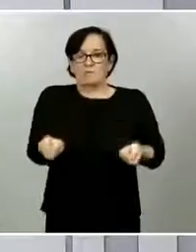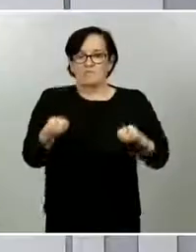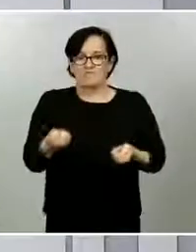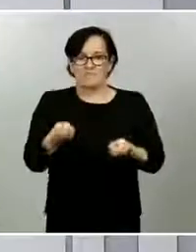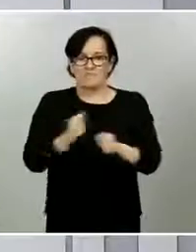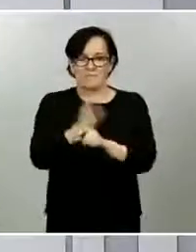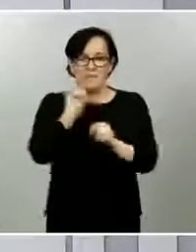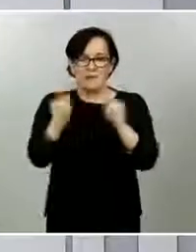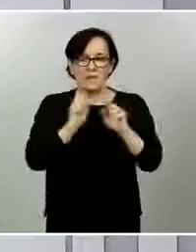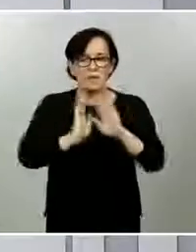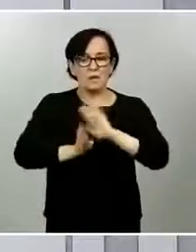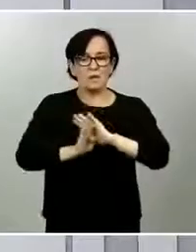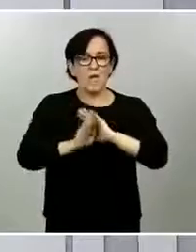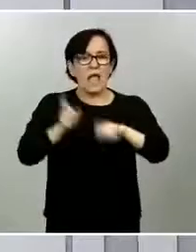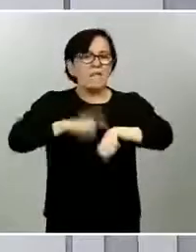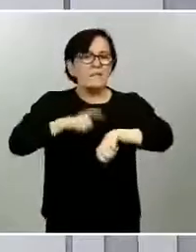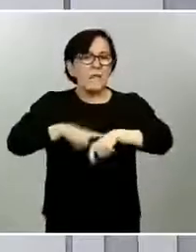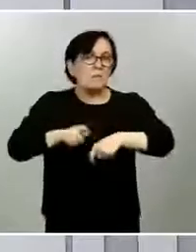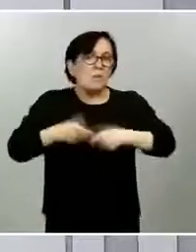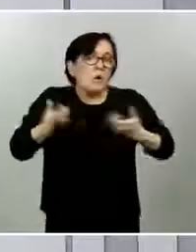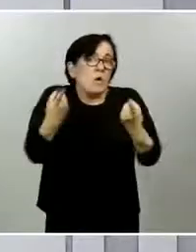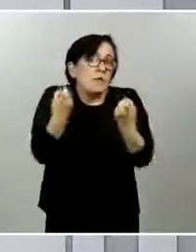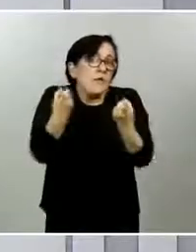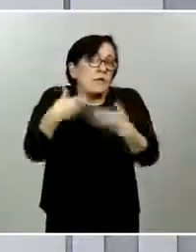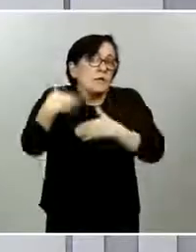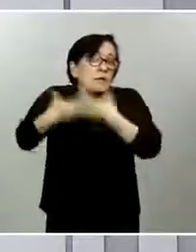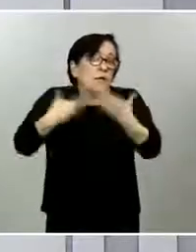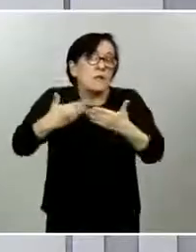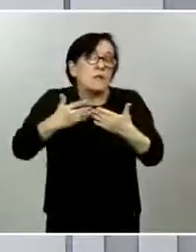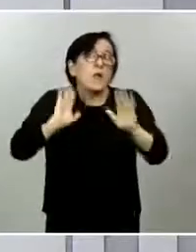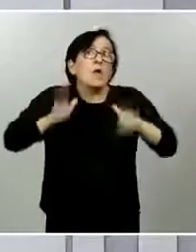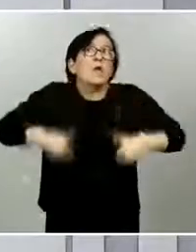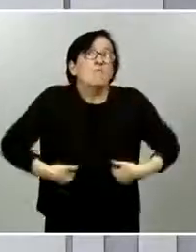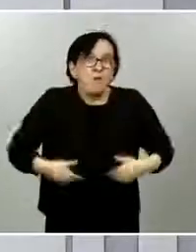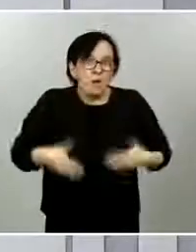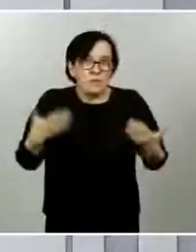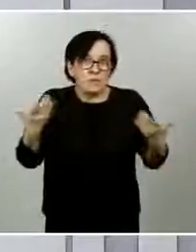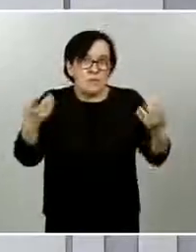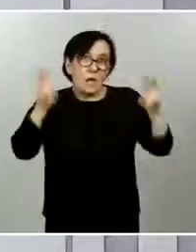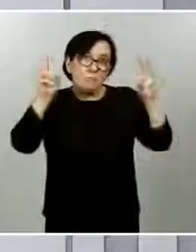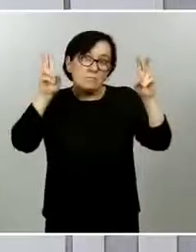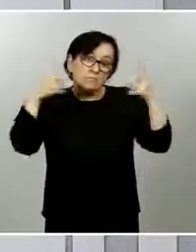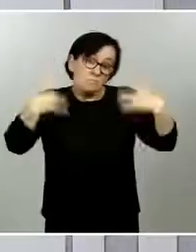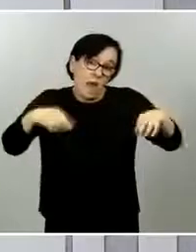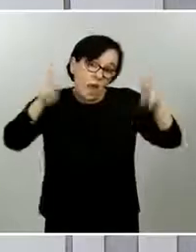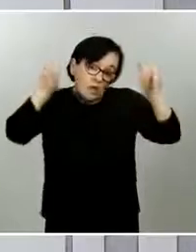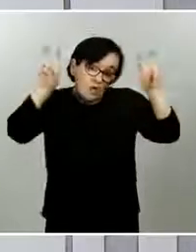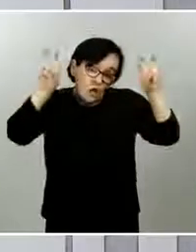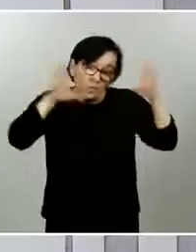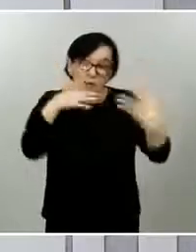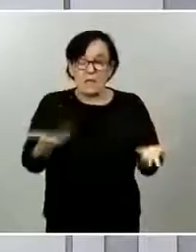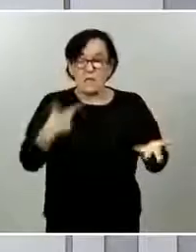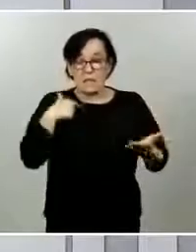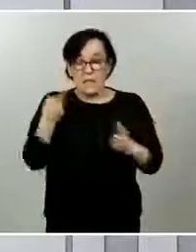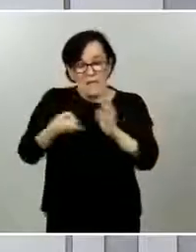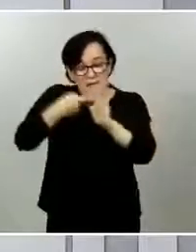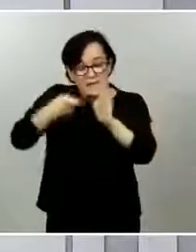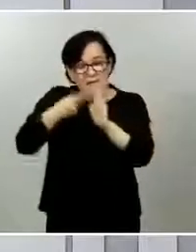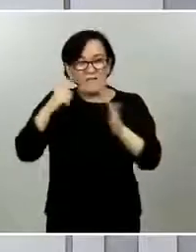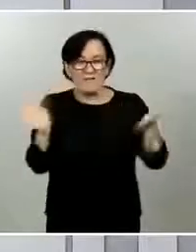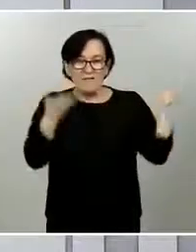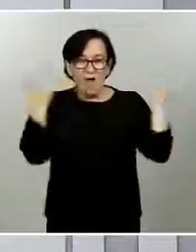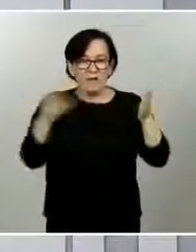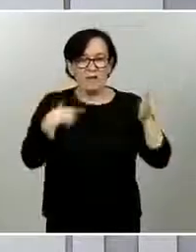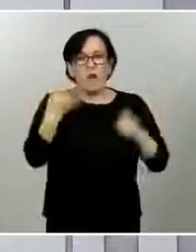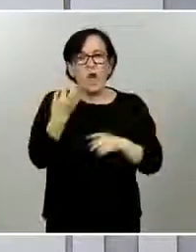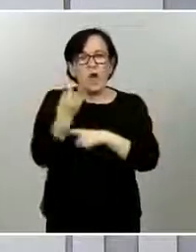de que las medidas de confinamiento han sido las más eficaz las más eficaces hasta la fecha en la contención del virus se pueda mantener